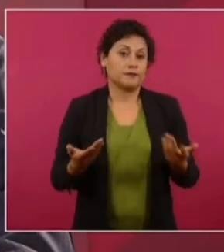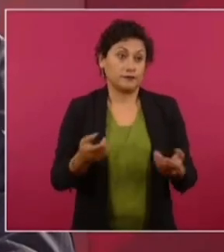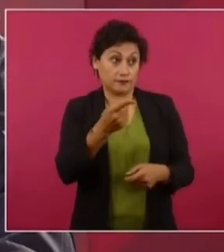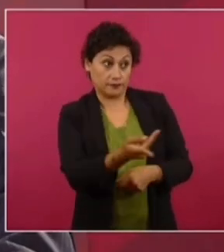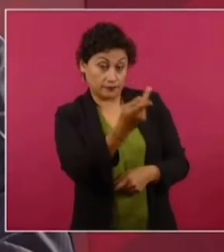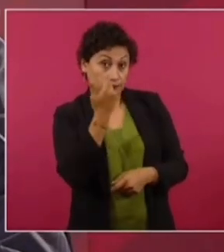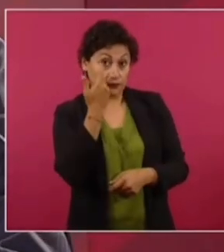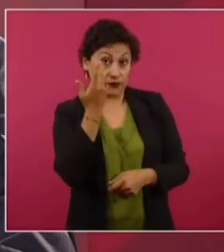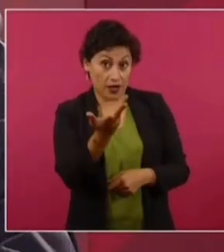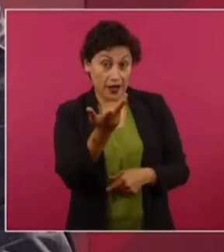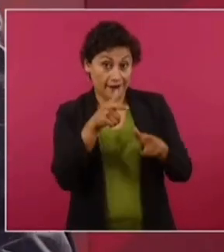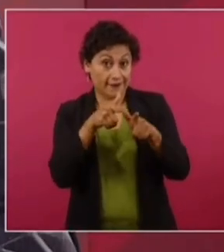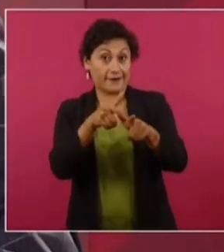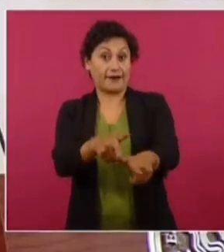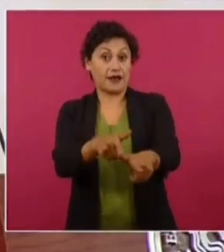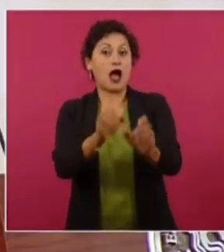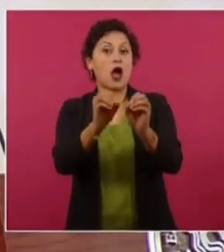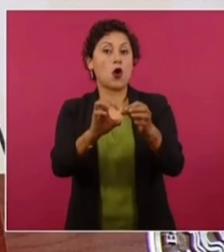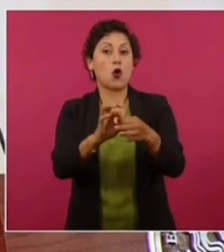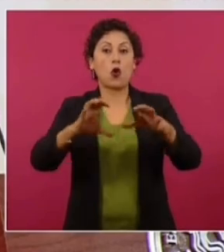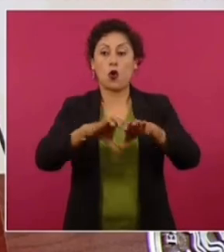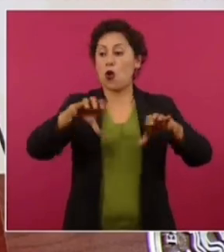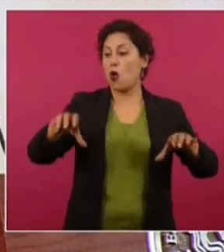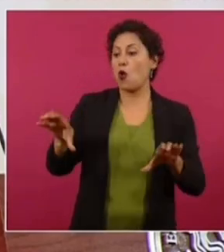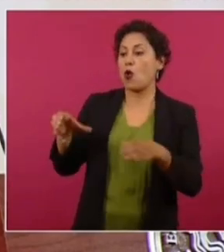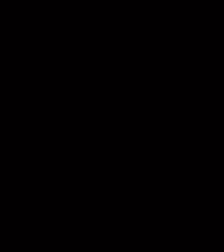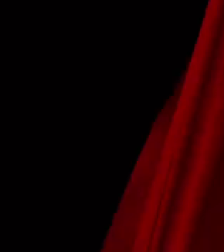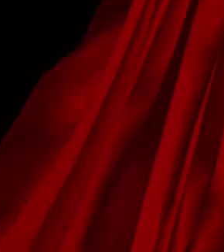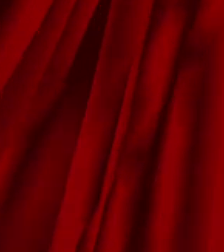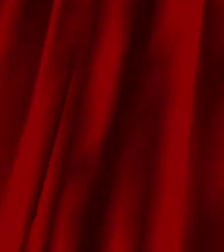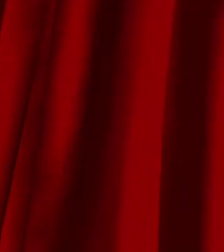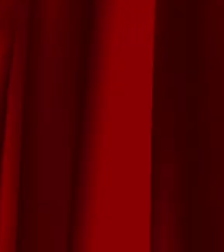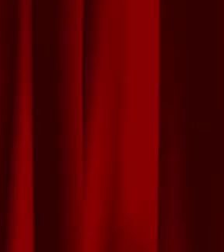quieres que siga dependiendo o que pase a la Secretaría de Seguridad Pública.